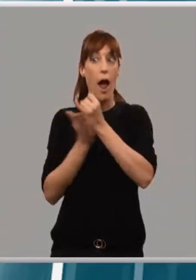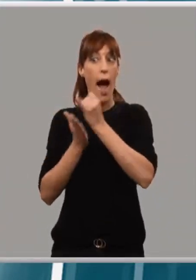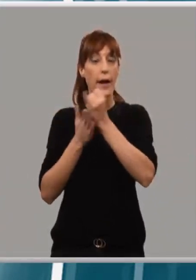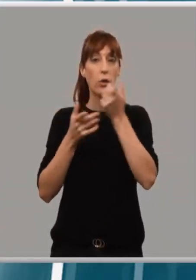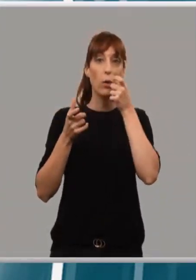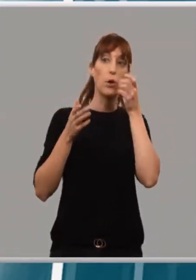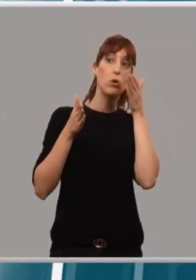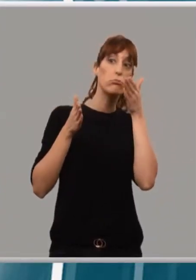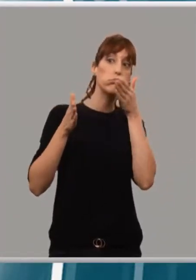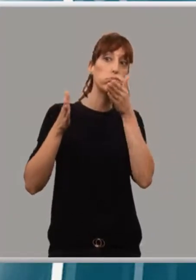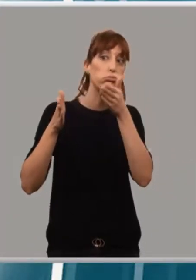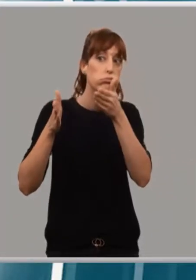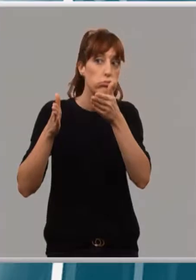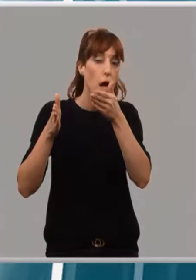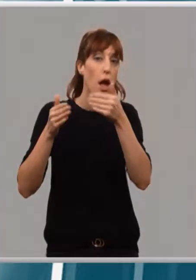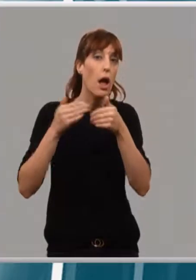parte ya está aquí.